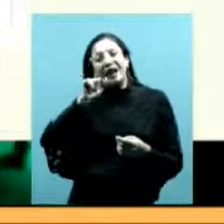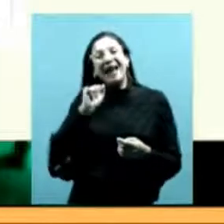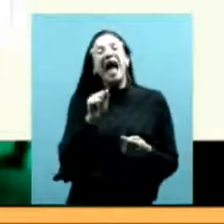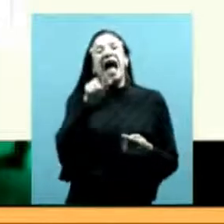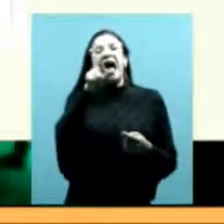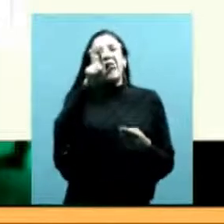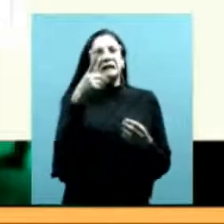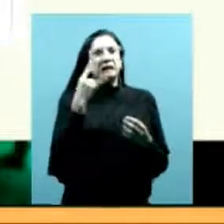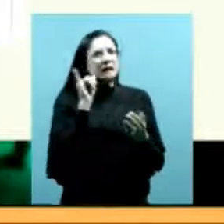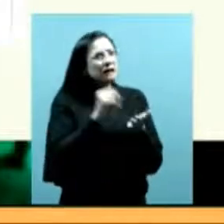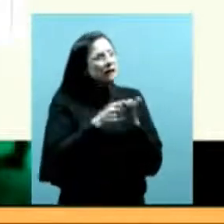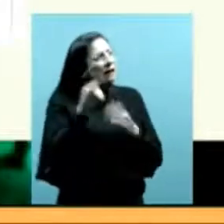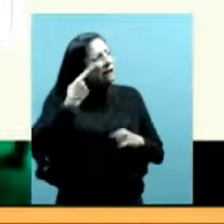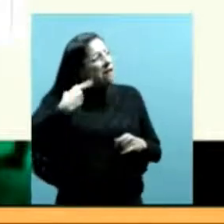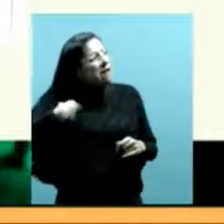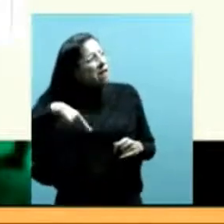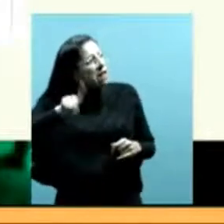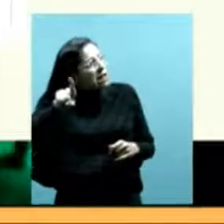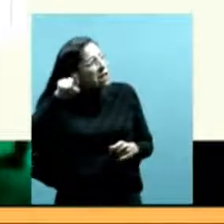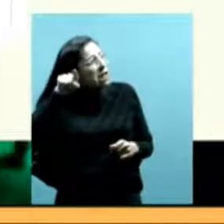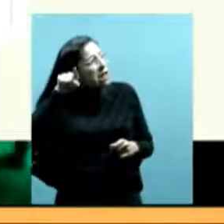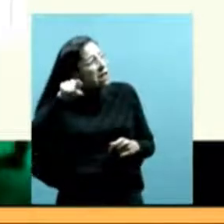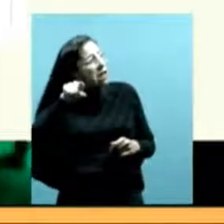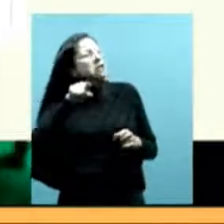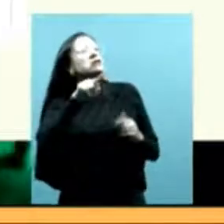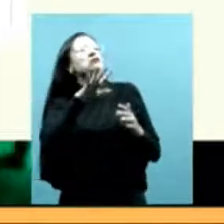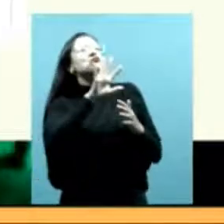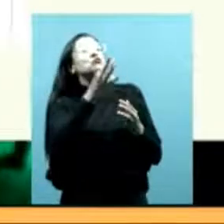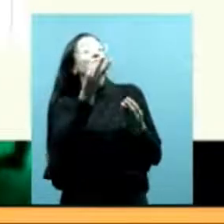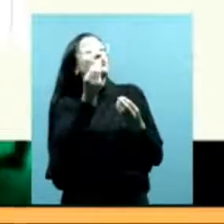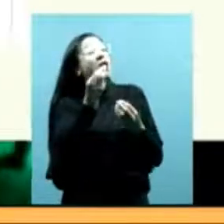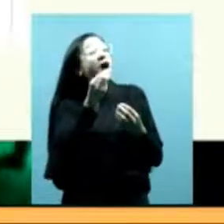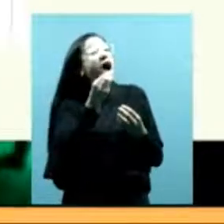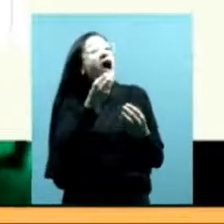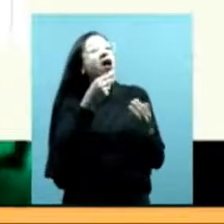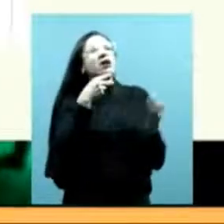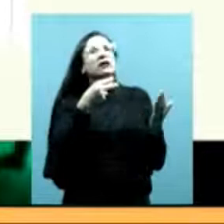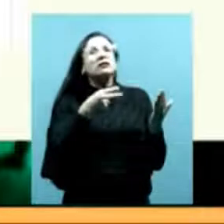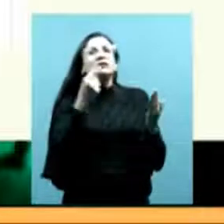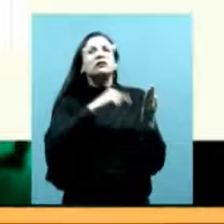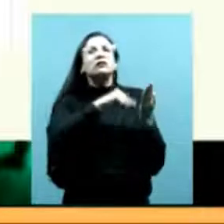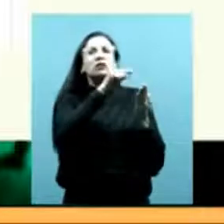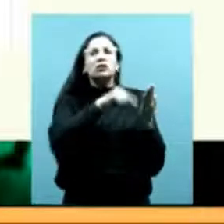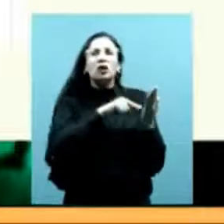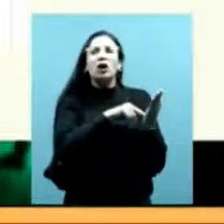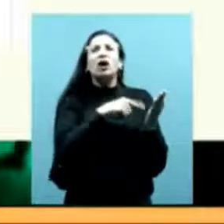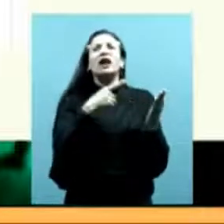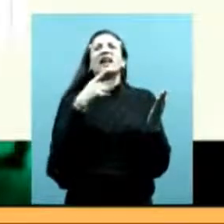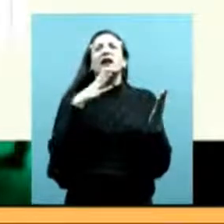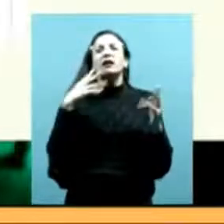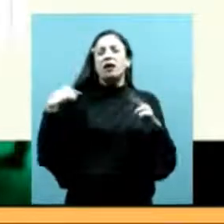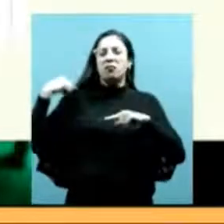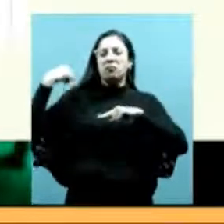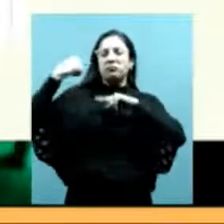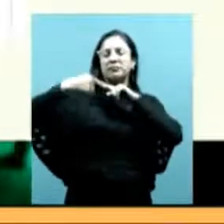entonces él está reclamando que le están desalojando sus tierras en esa carta de reclamo él escribe